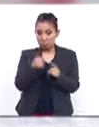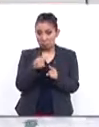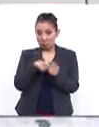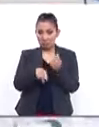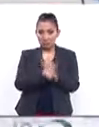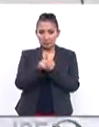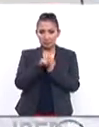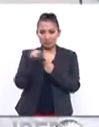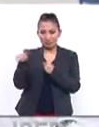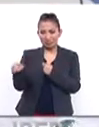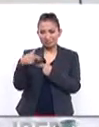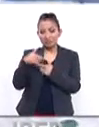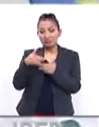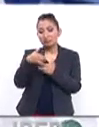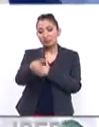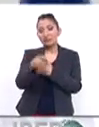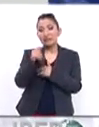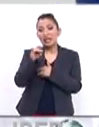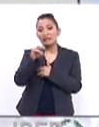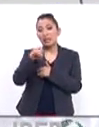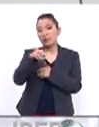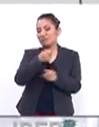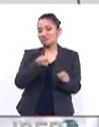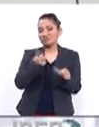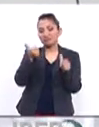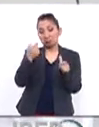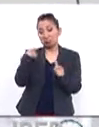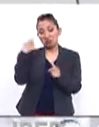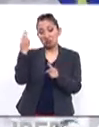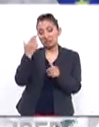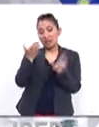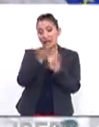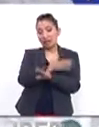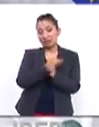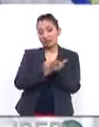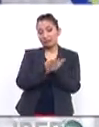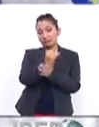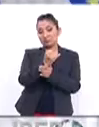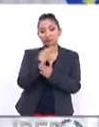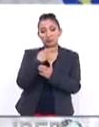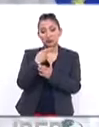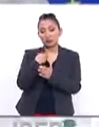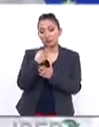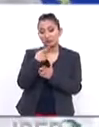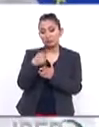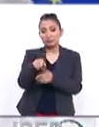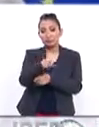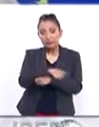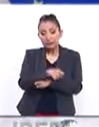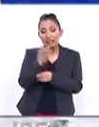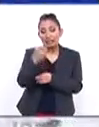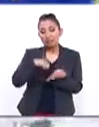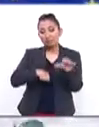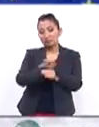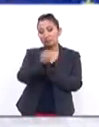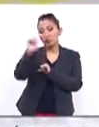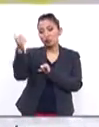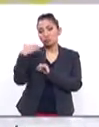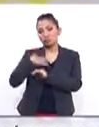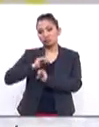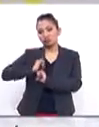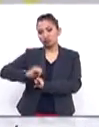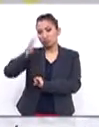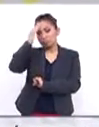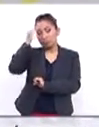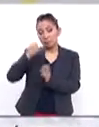obstáculo para lo que sigue es Teresa May. Entonces, yo siento que debe haber una decisión política de los Tories de sustituirla, pero